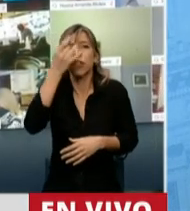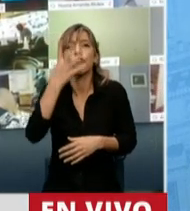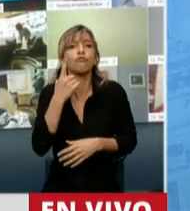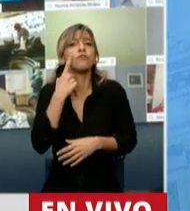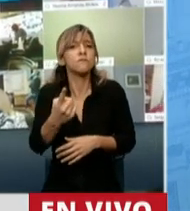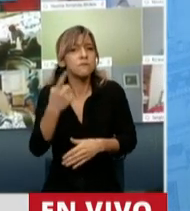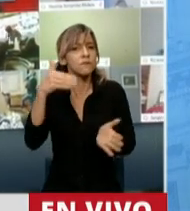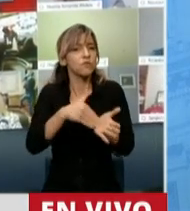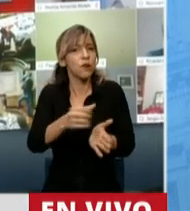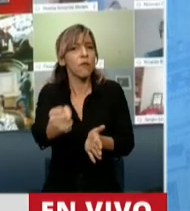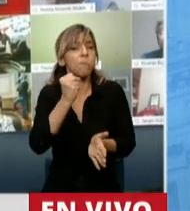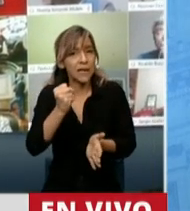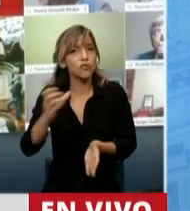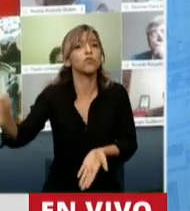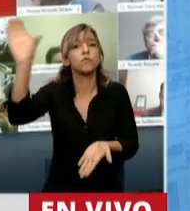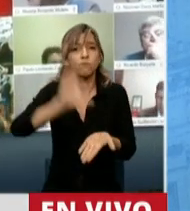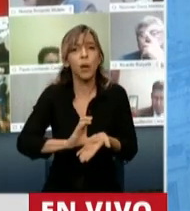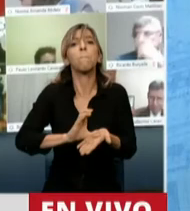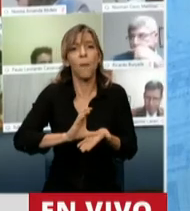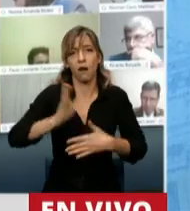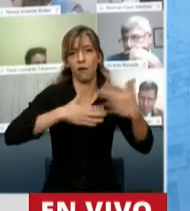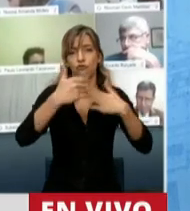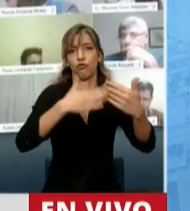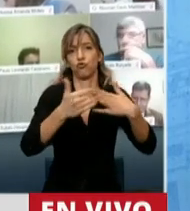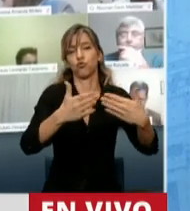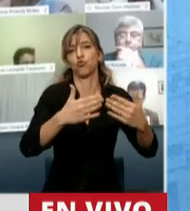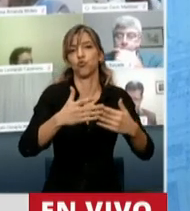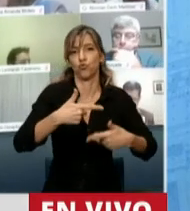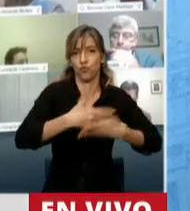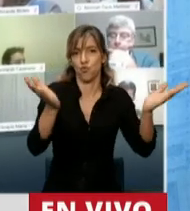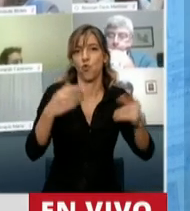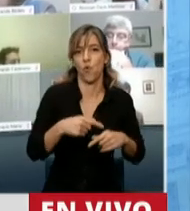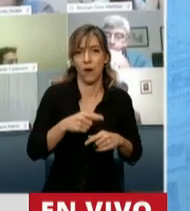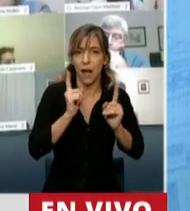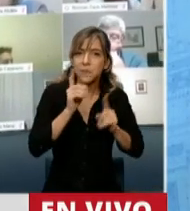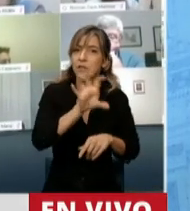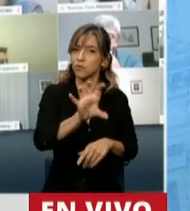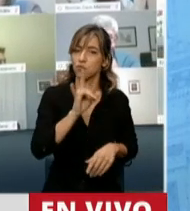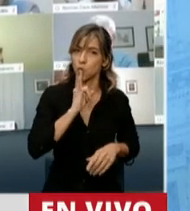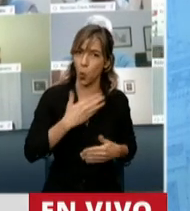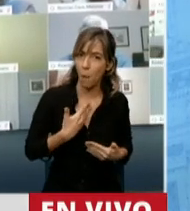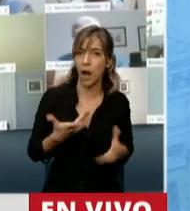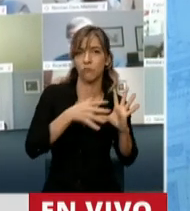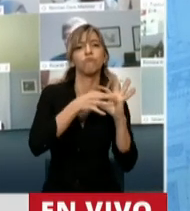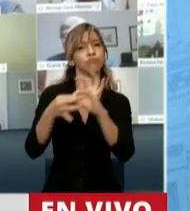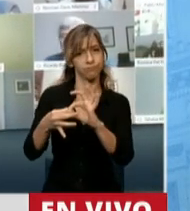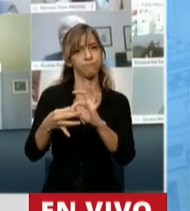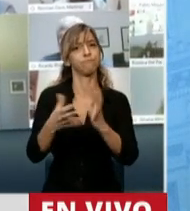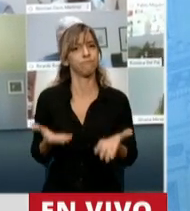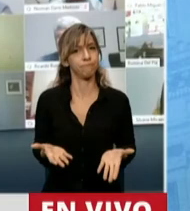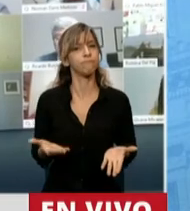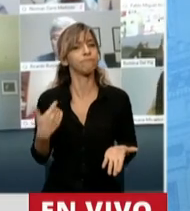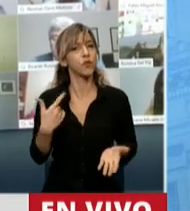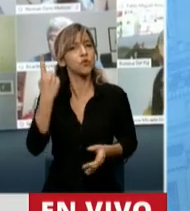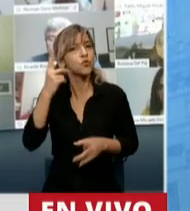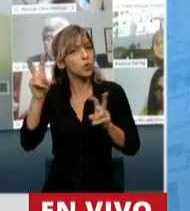destinados a la obra pública en Tucumán. Y por último quiero decirle que es un tema que me toca muy de cerca. hemos